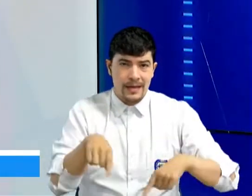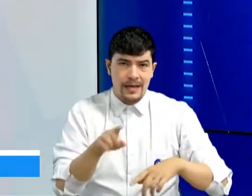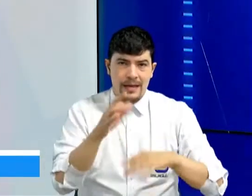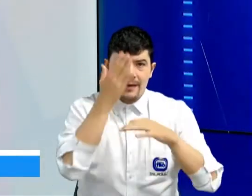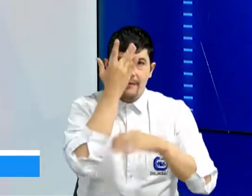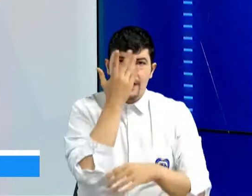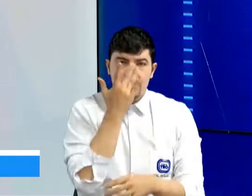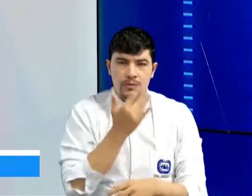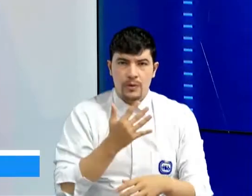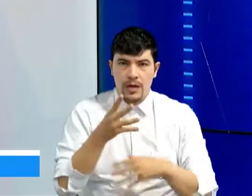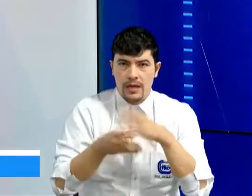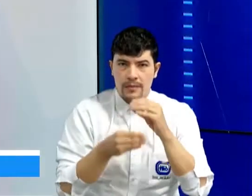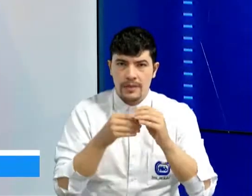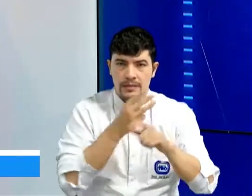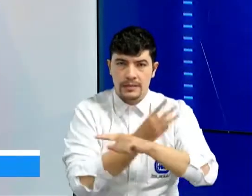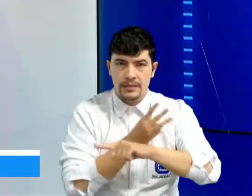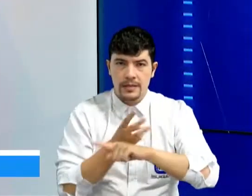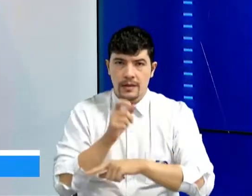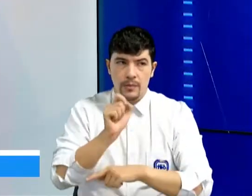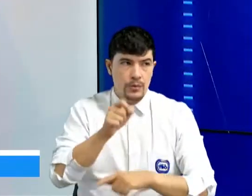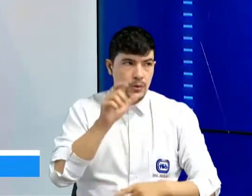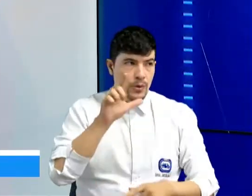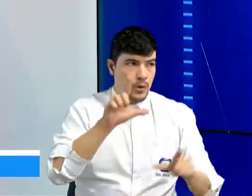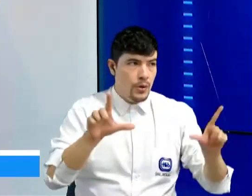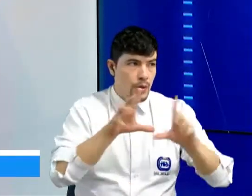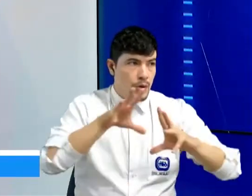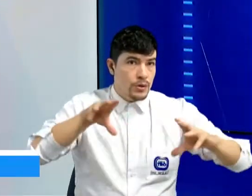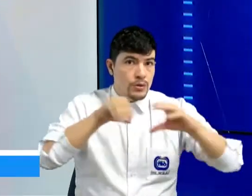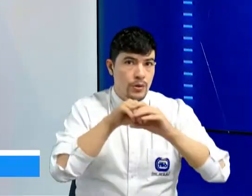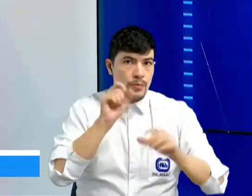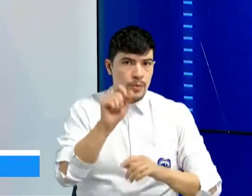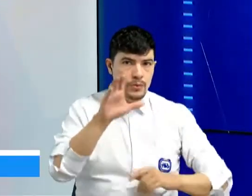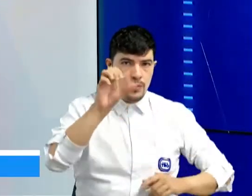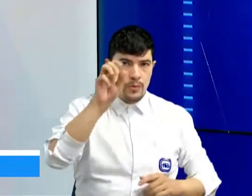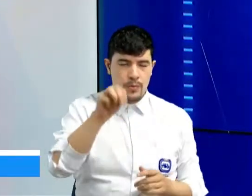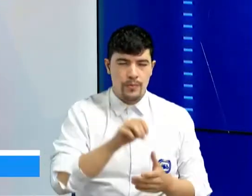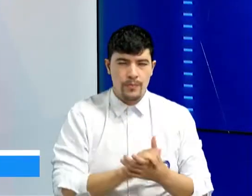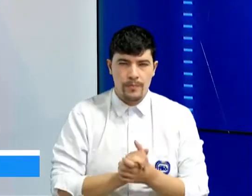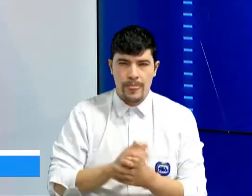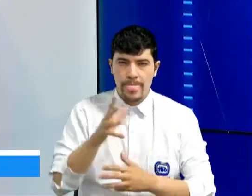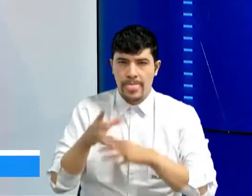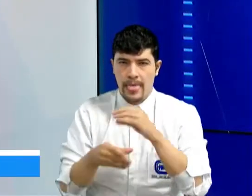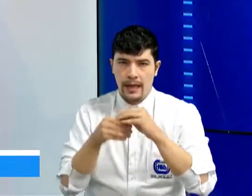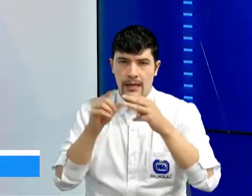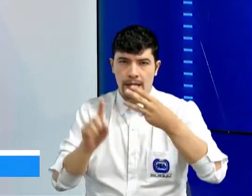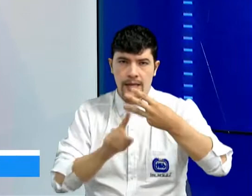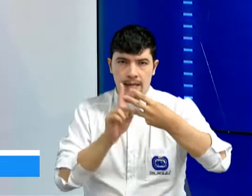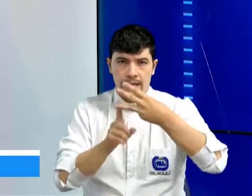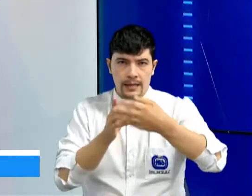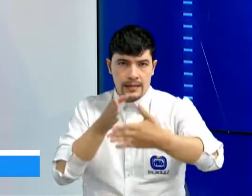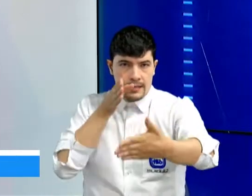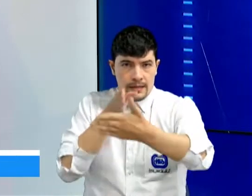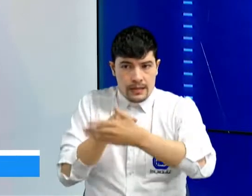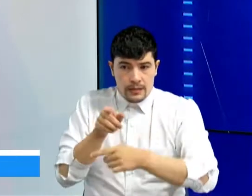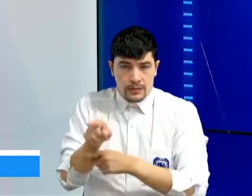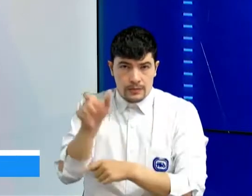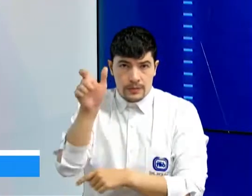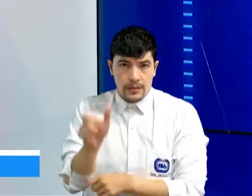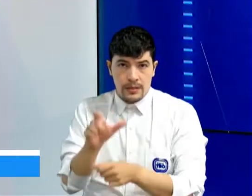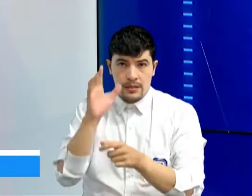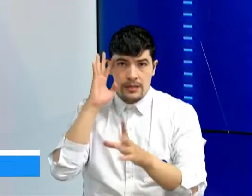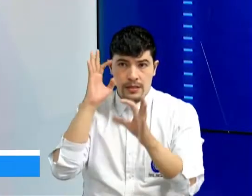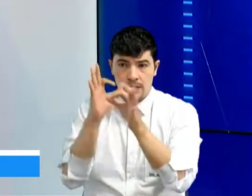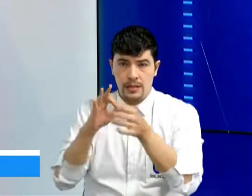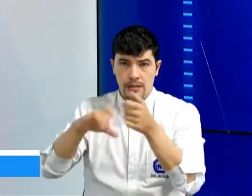de nuestra página www.canaltro.com. Y nuestra tercera denuncia nos llega de un lente ciudadano que